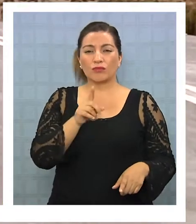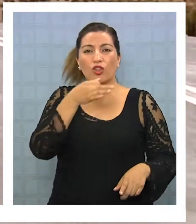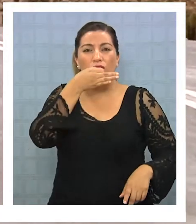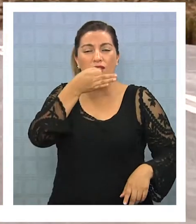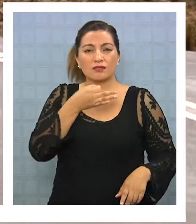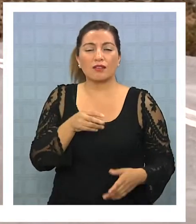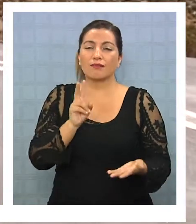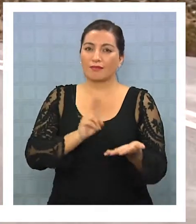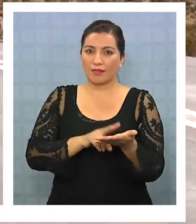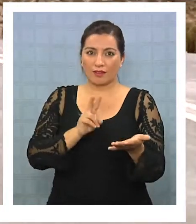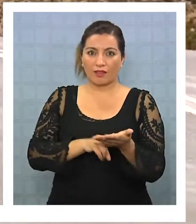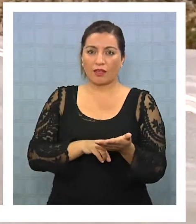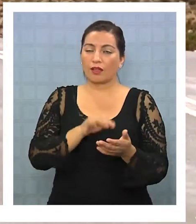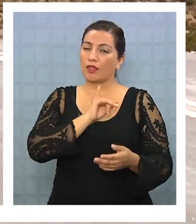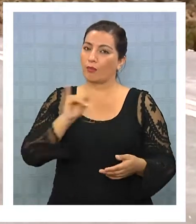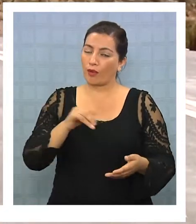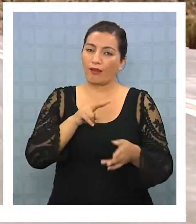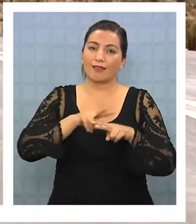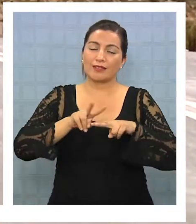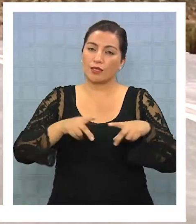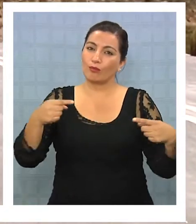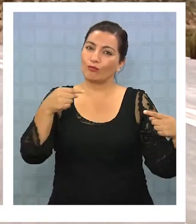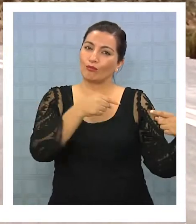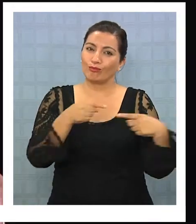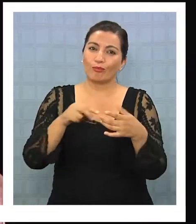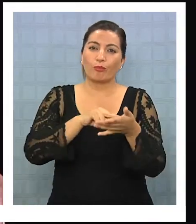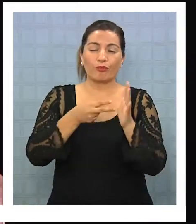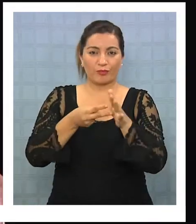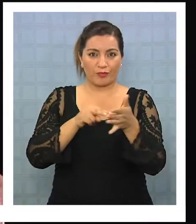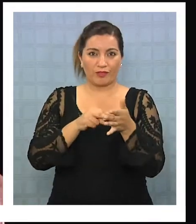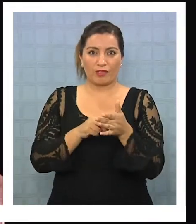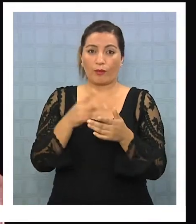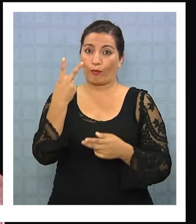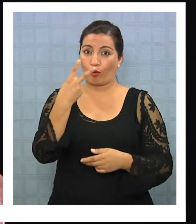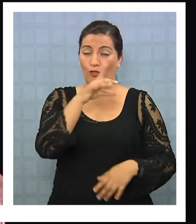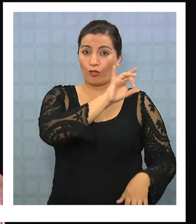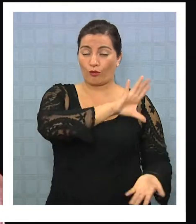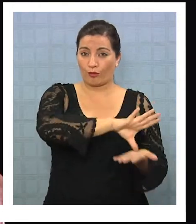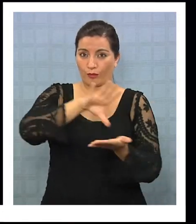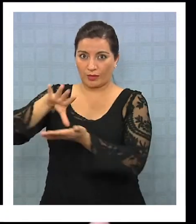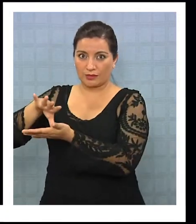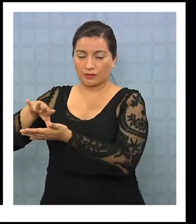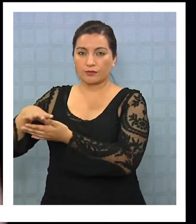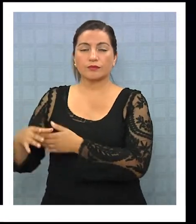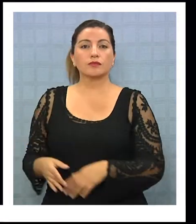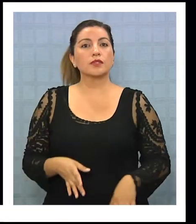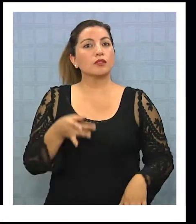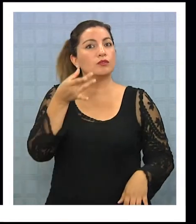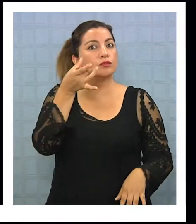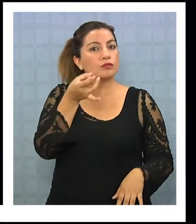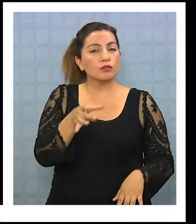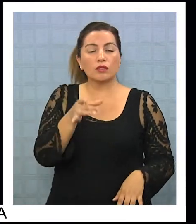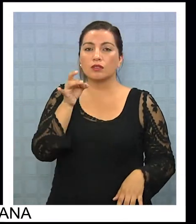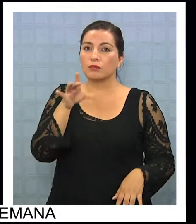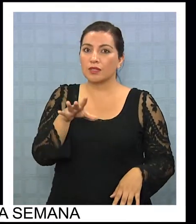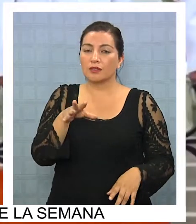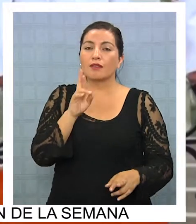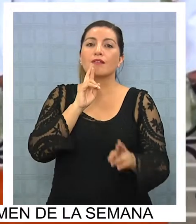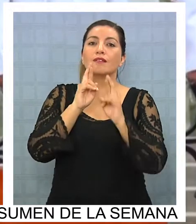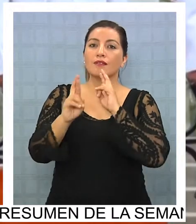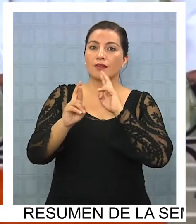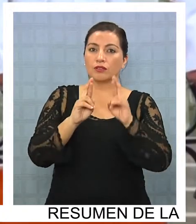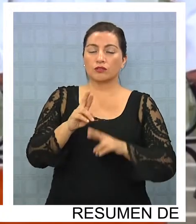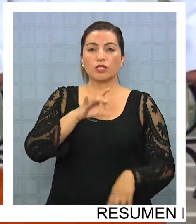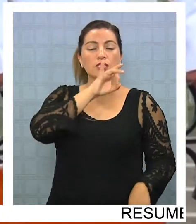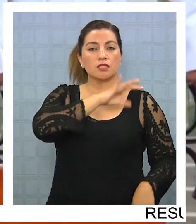una realidad que, más que generar conflictos, debería ser combatida en conjunto por ambos países. Solo la estabilización de las relaciones entre